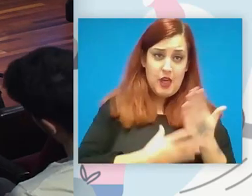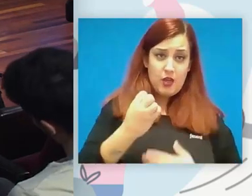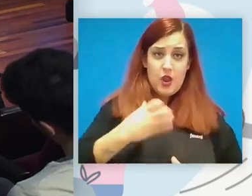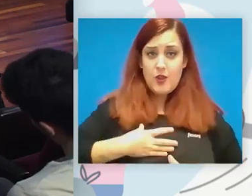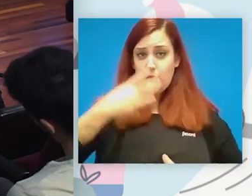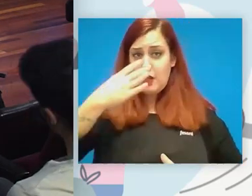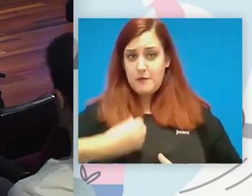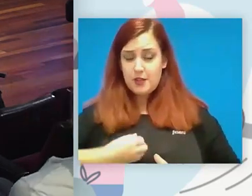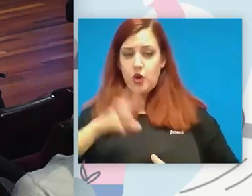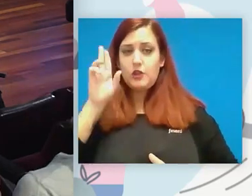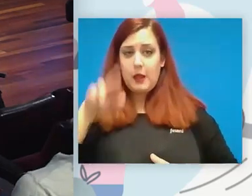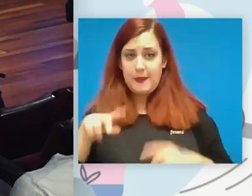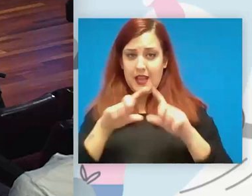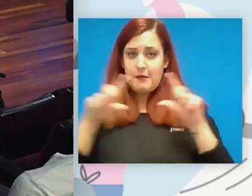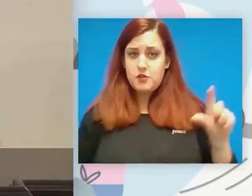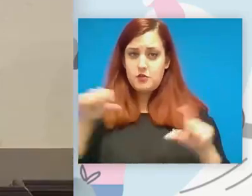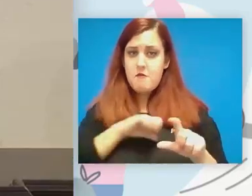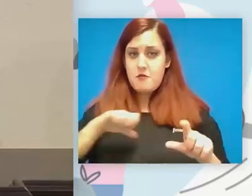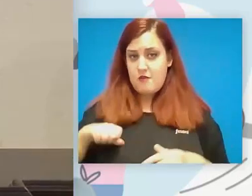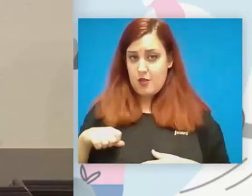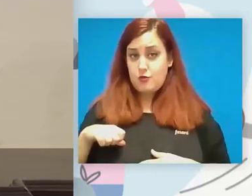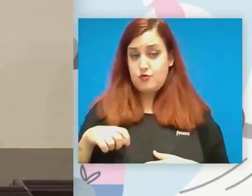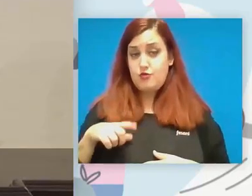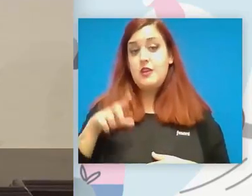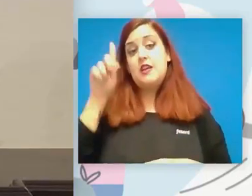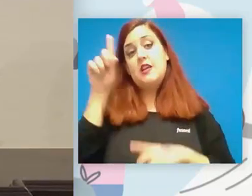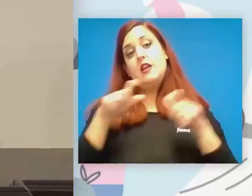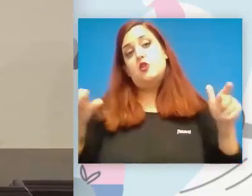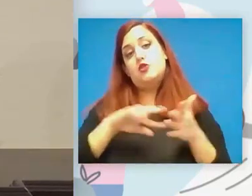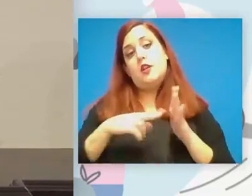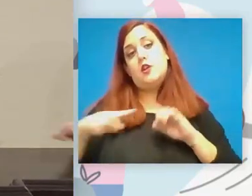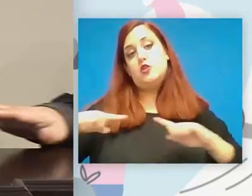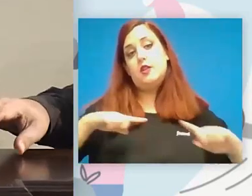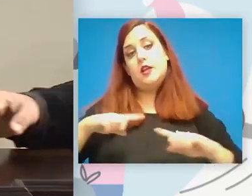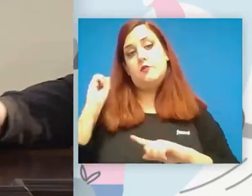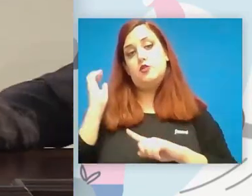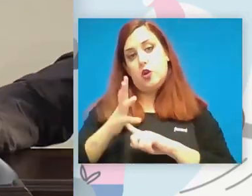patrocinadores privados y bueno y también los técnicos y directivos del club